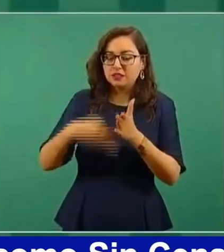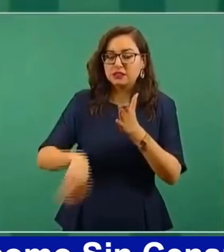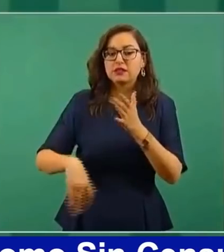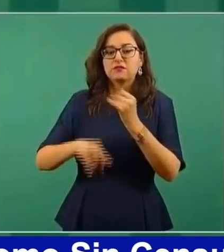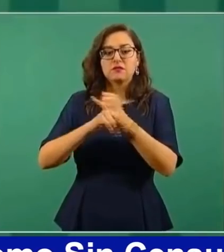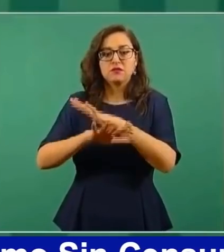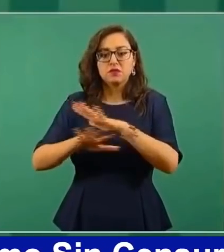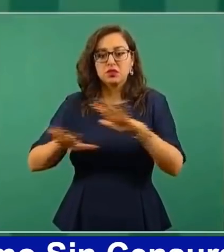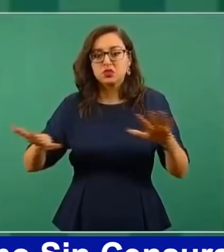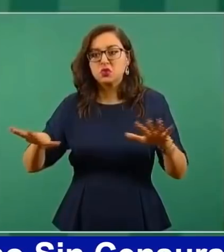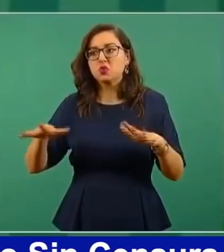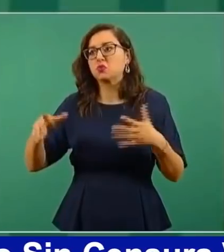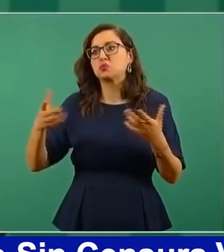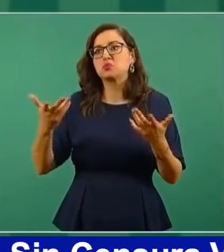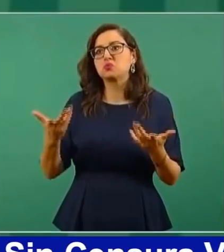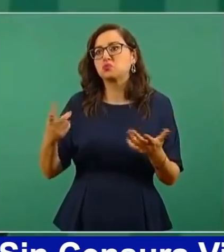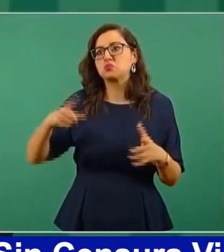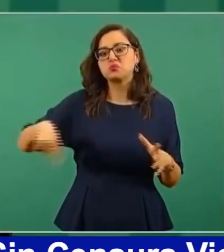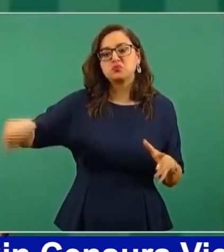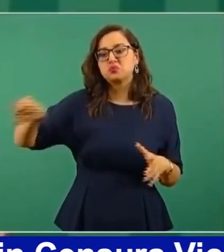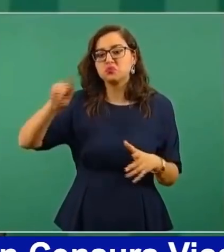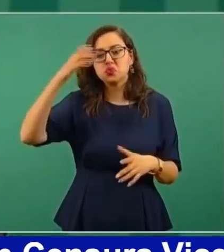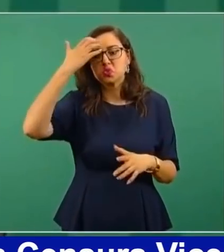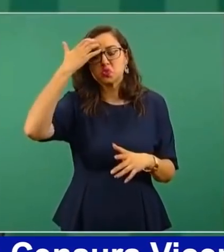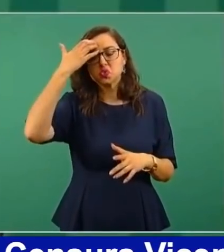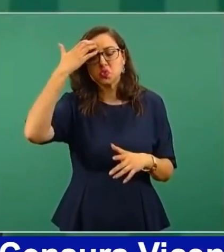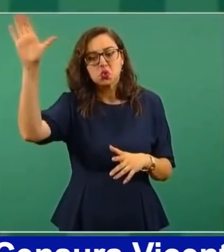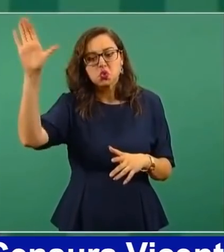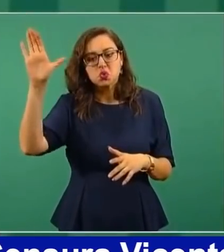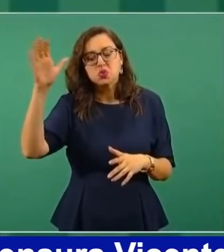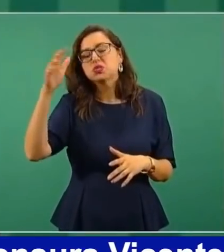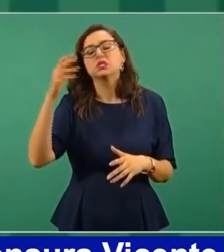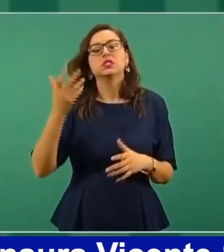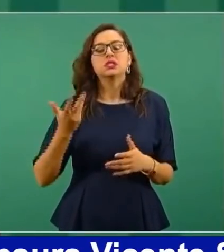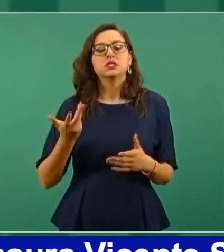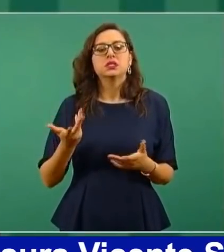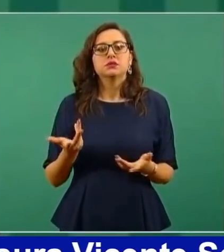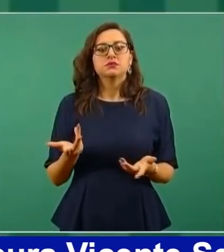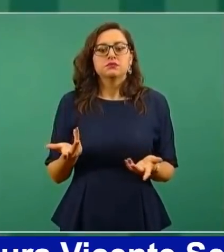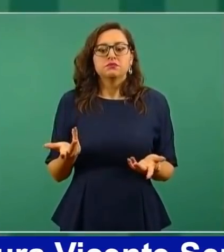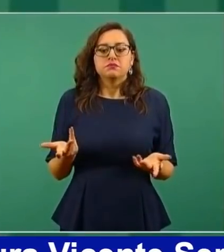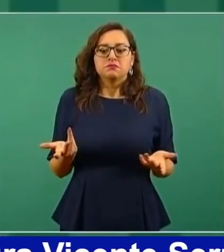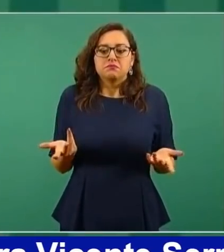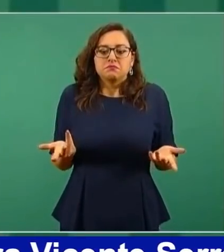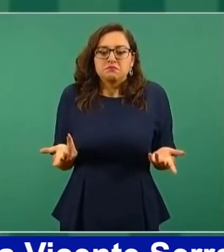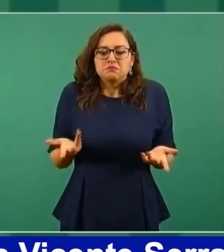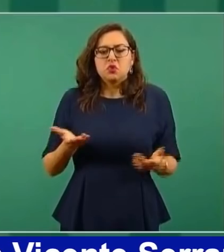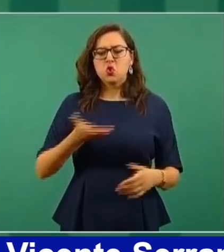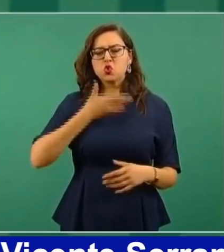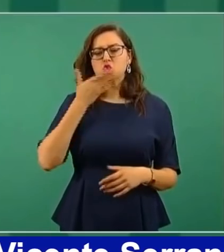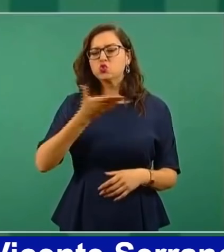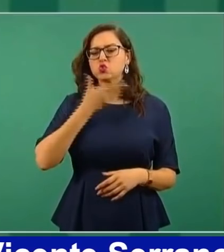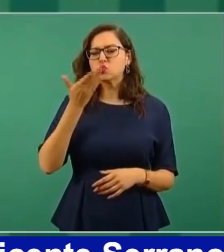tan familiar.